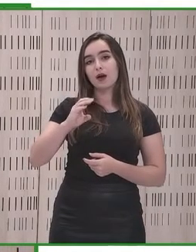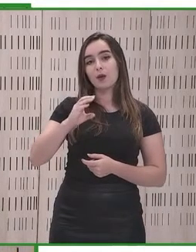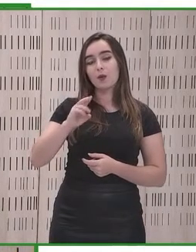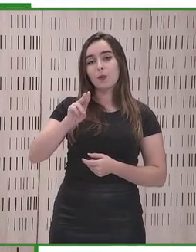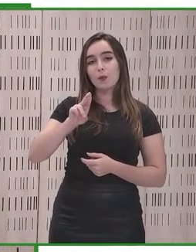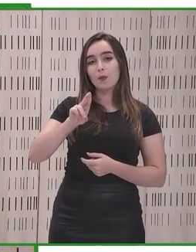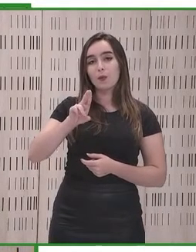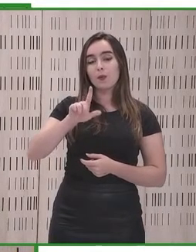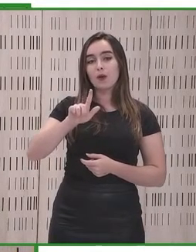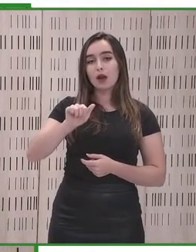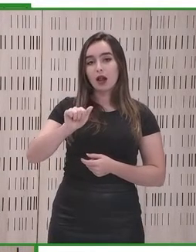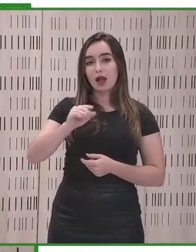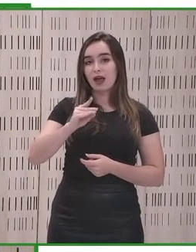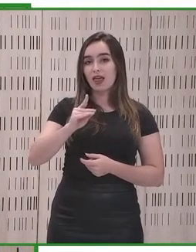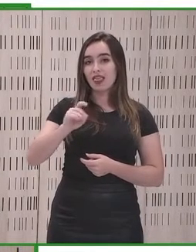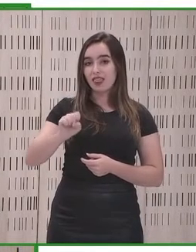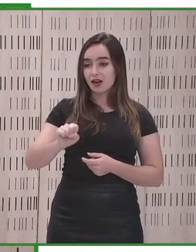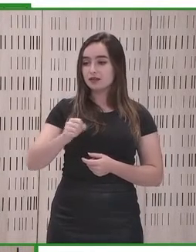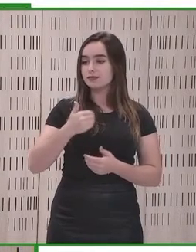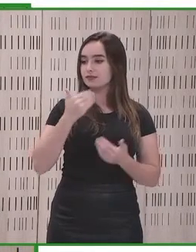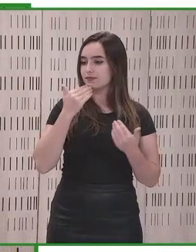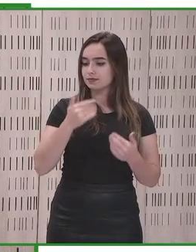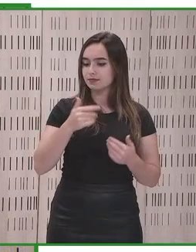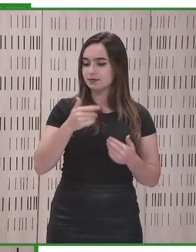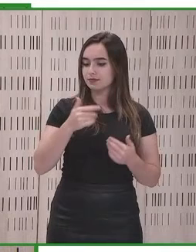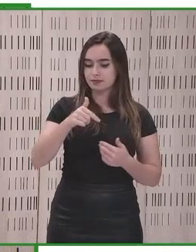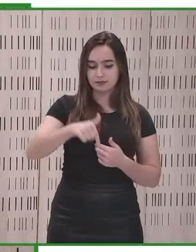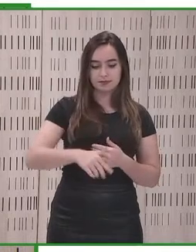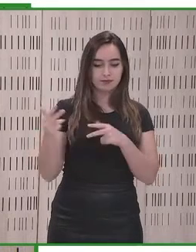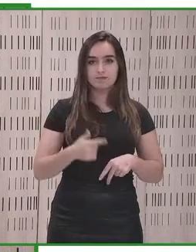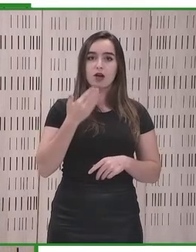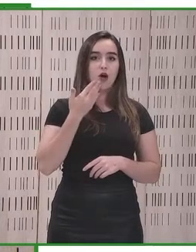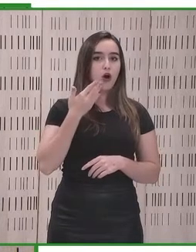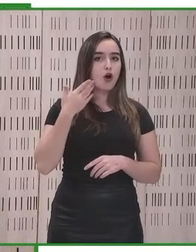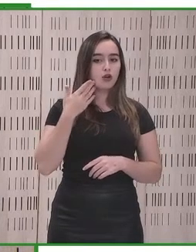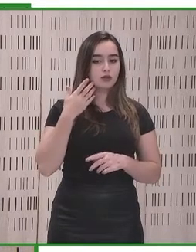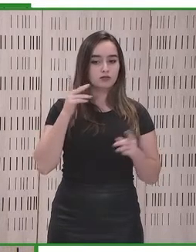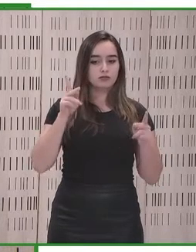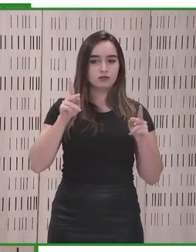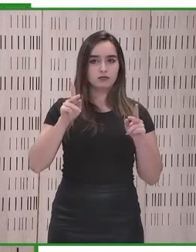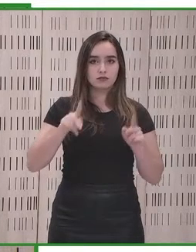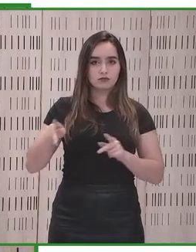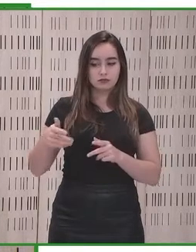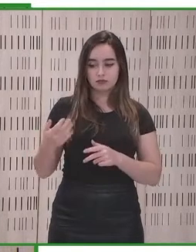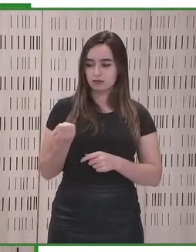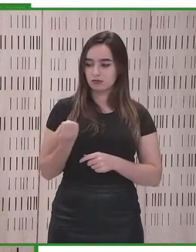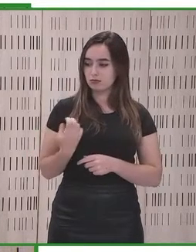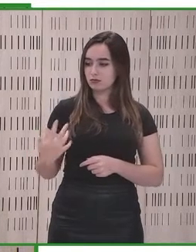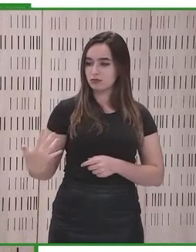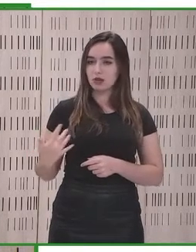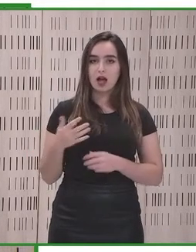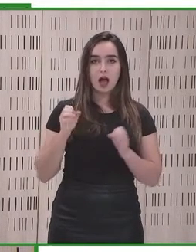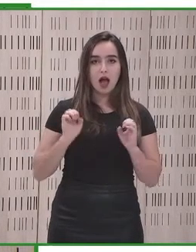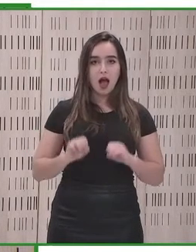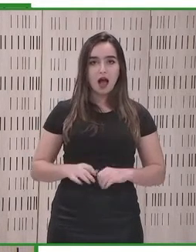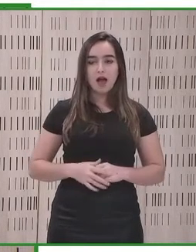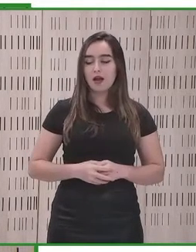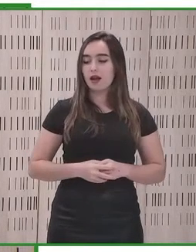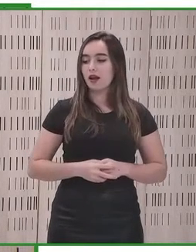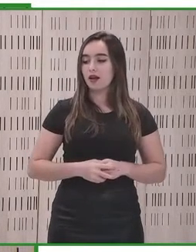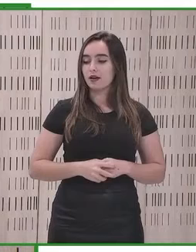como propia. Y además es un honor compartir esta mesa con vosotros, con Michael y